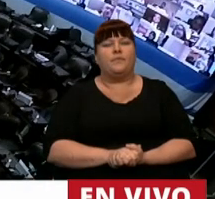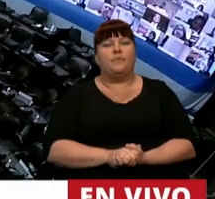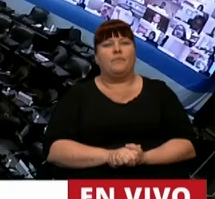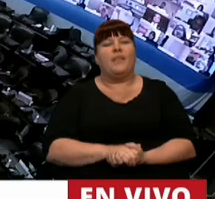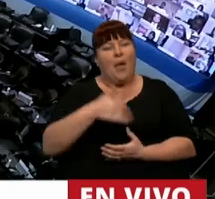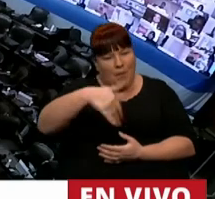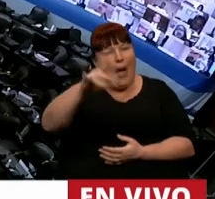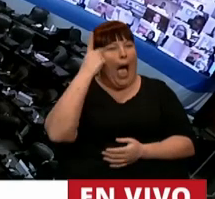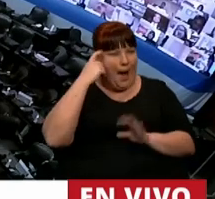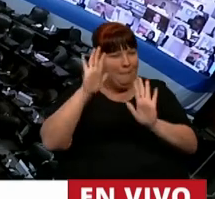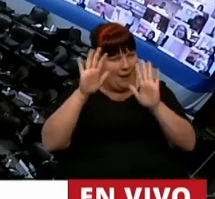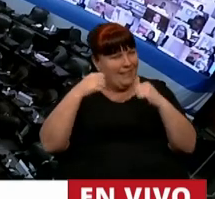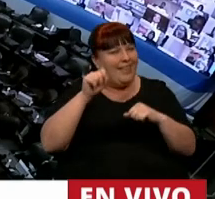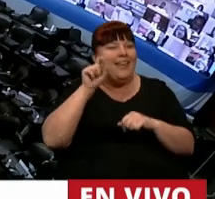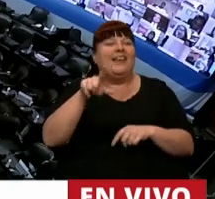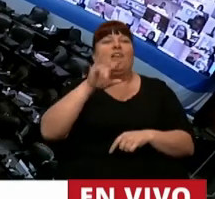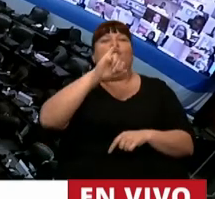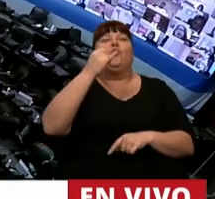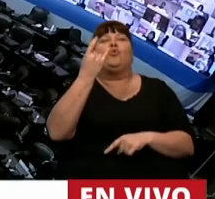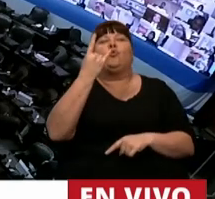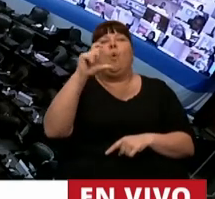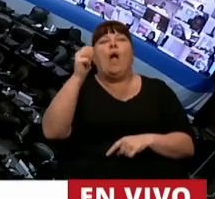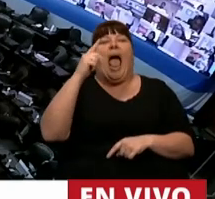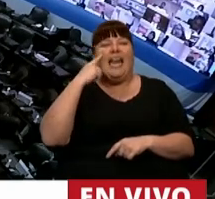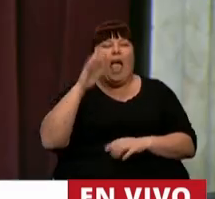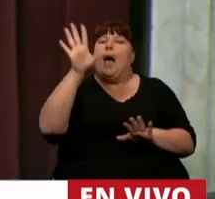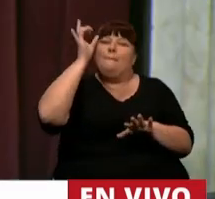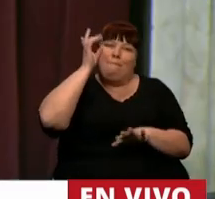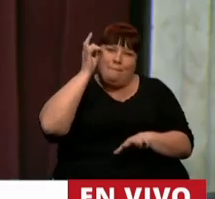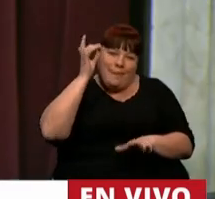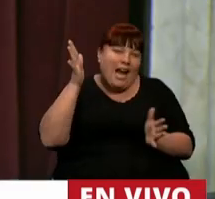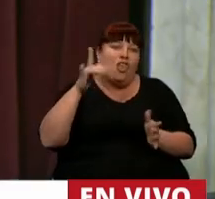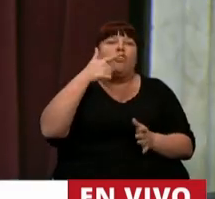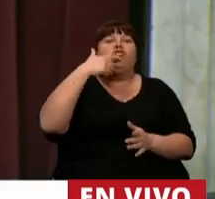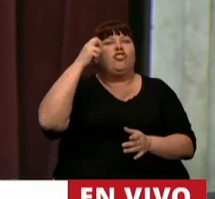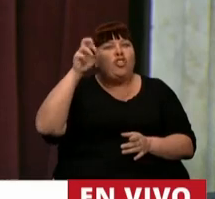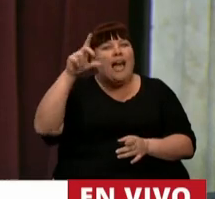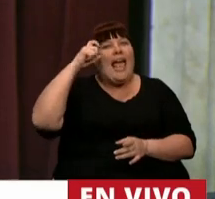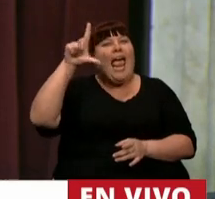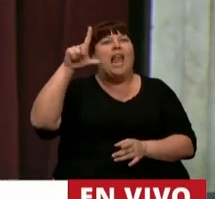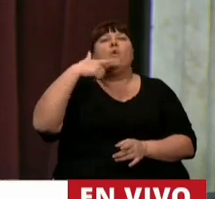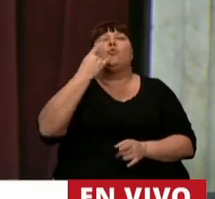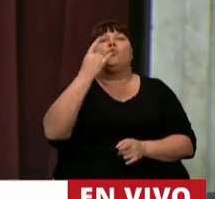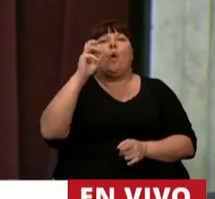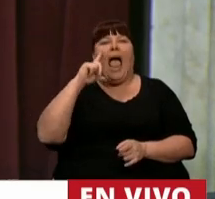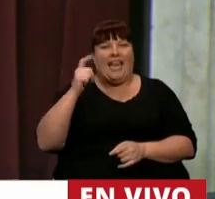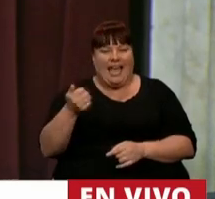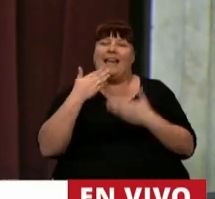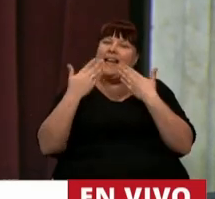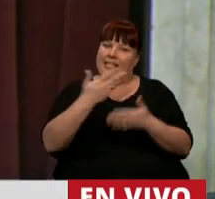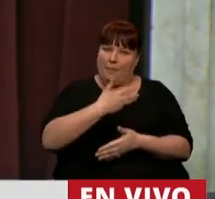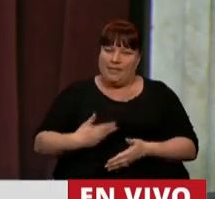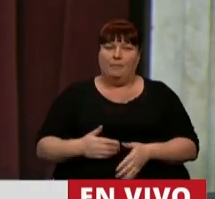Ya lo va a aprender, Presidente. El-Zucaria, gracias. Perdón, ¿eh? Zoher El-Zucaria. Gracias, Presidente.